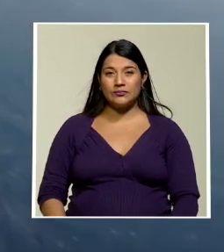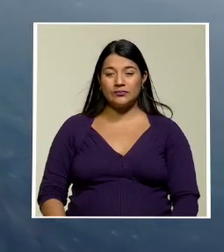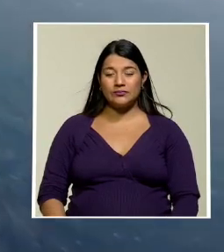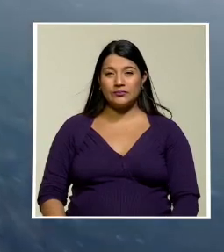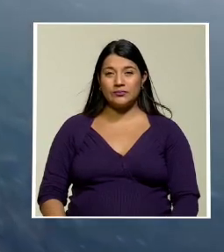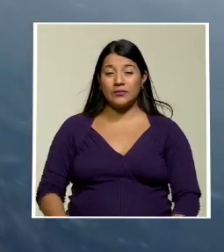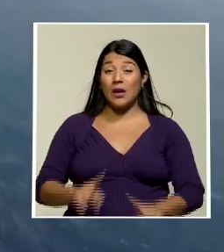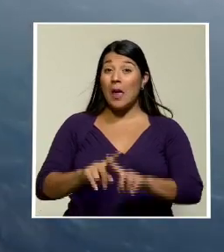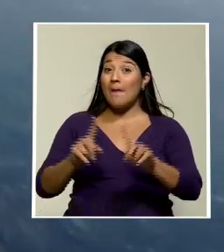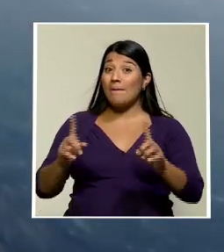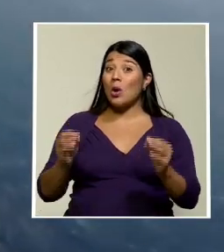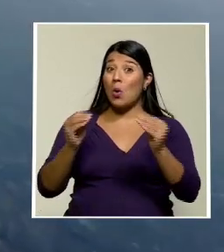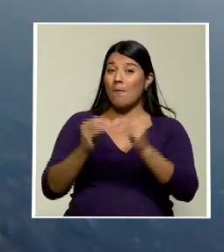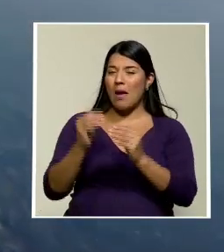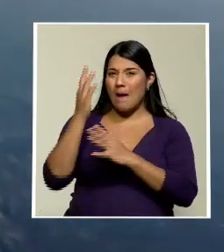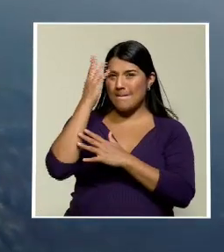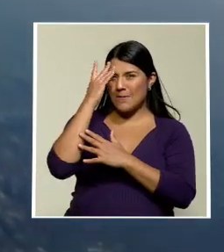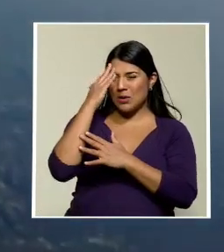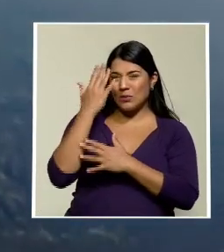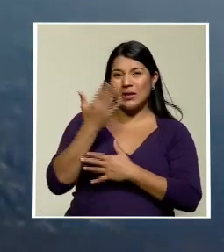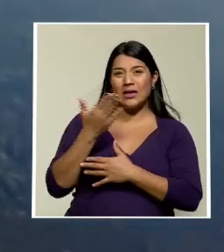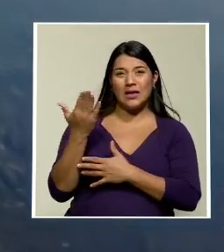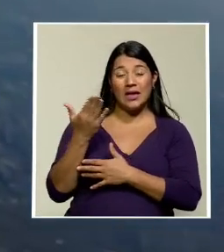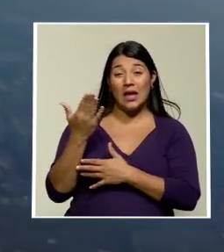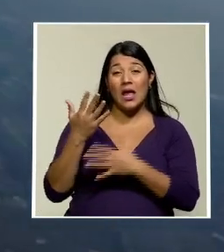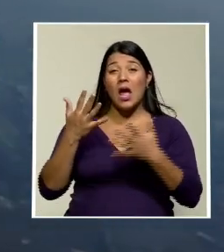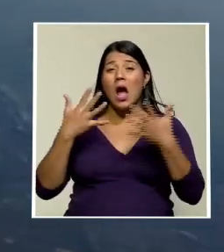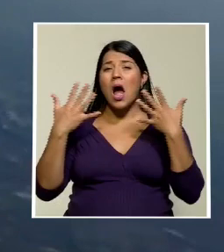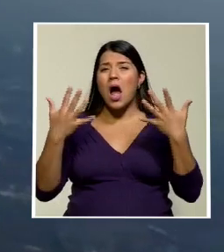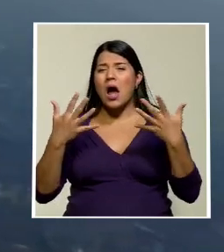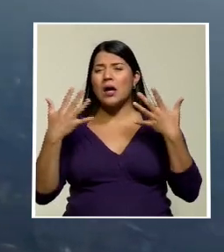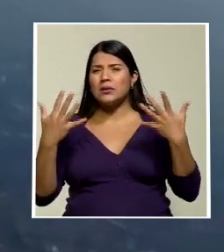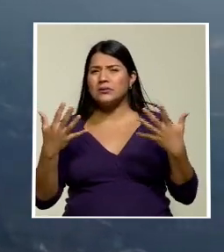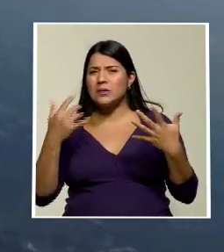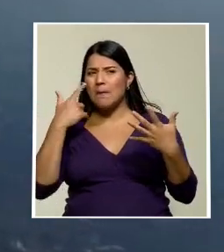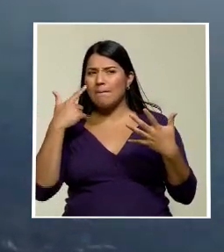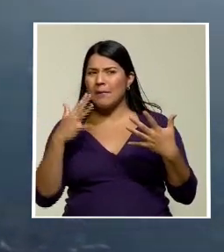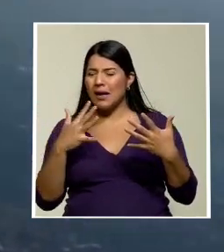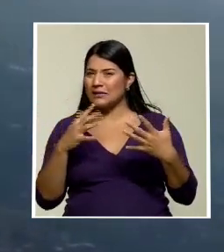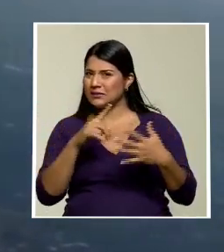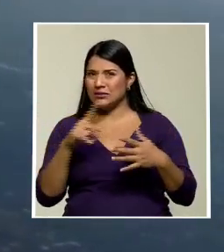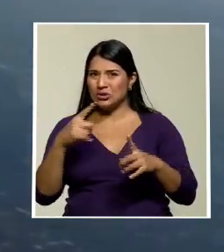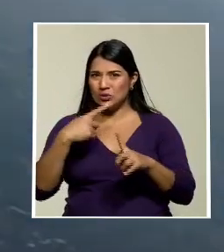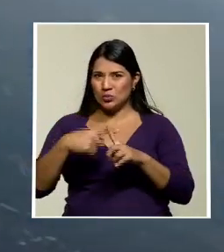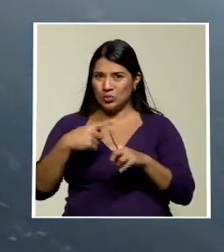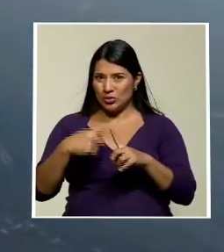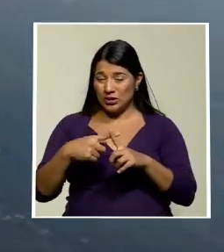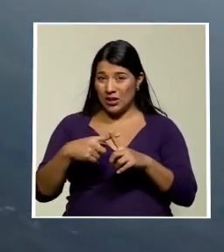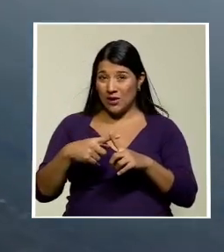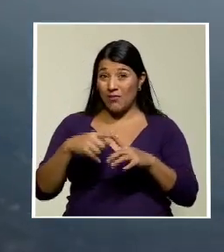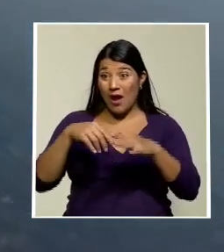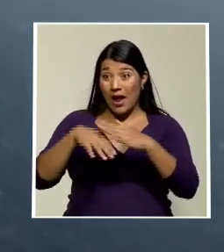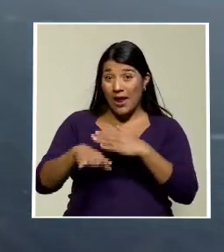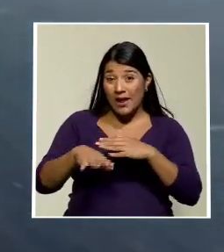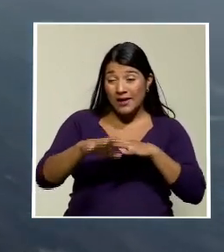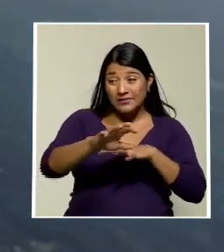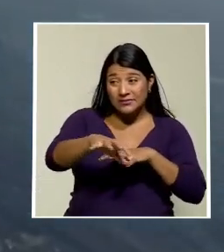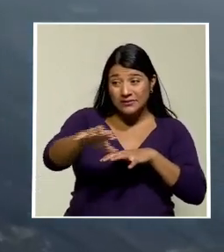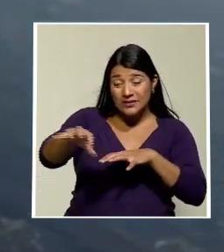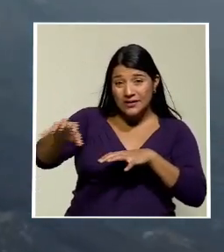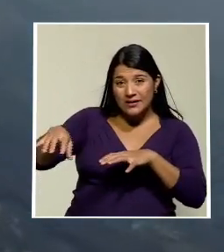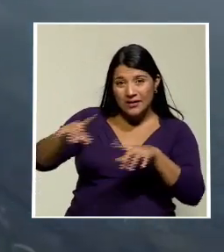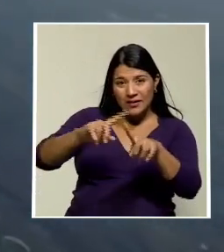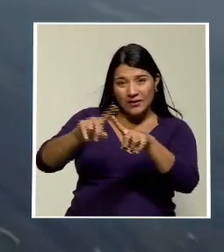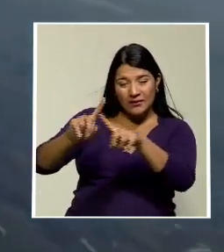pero lo que más preocupa ahora es la calidad del aire calificada de extremadamente desfavorable en los municipios de El Paso Los Llanos de